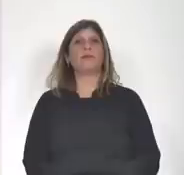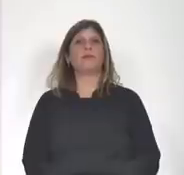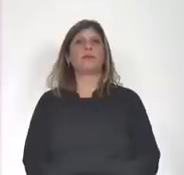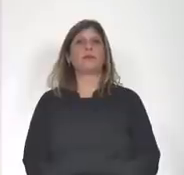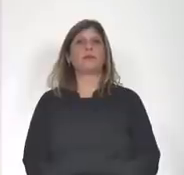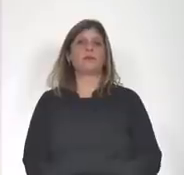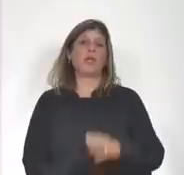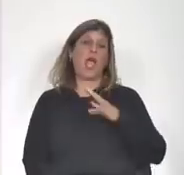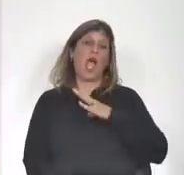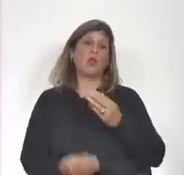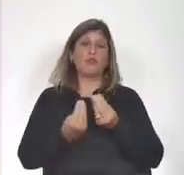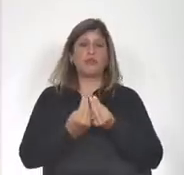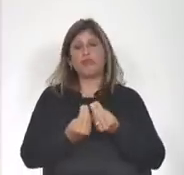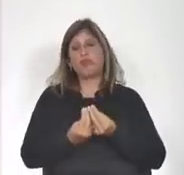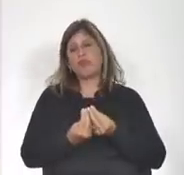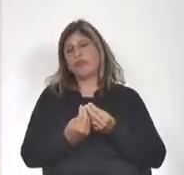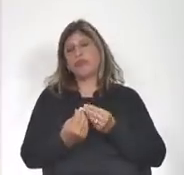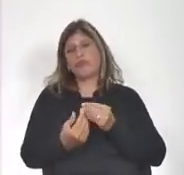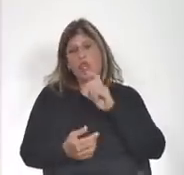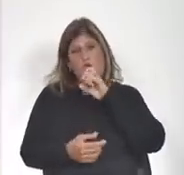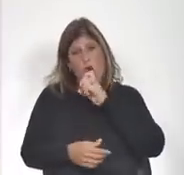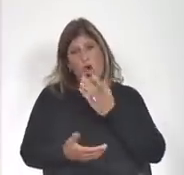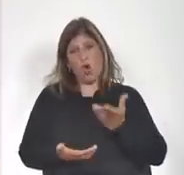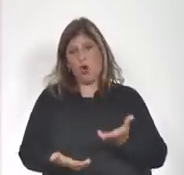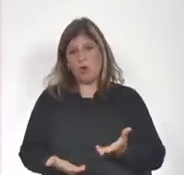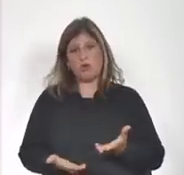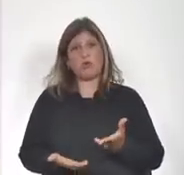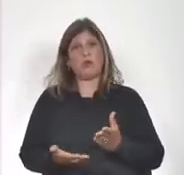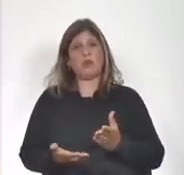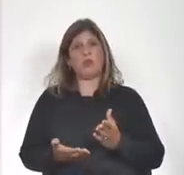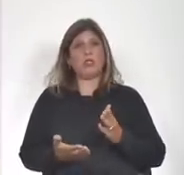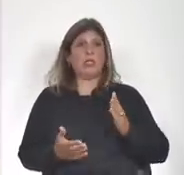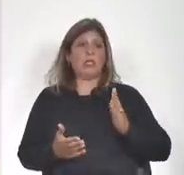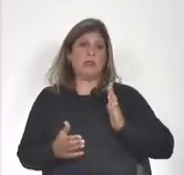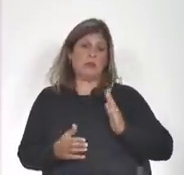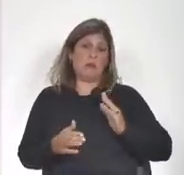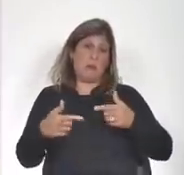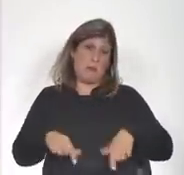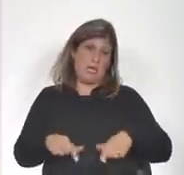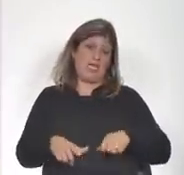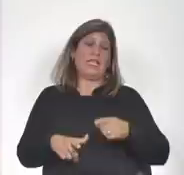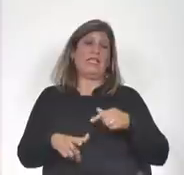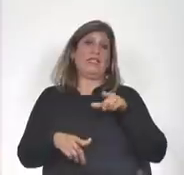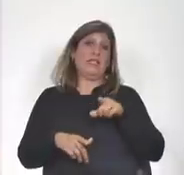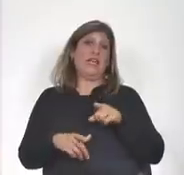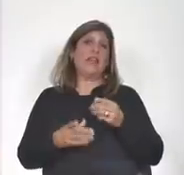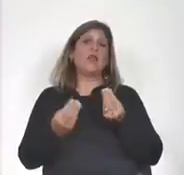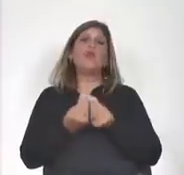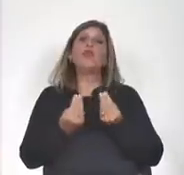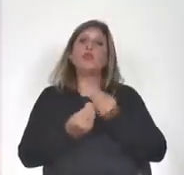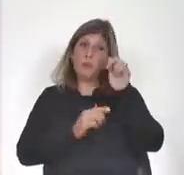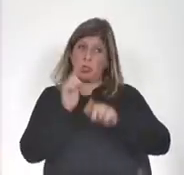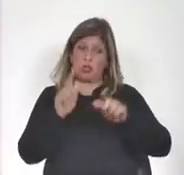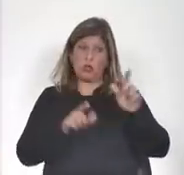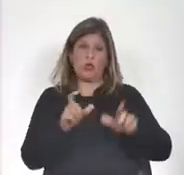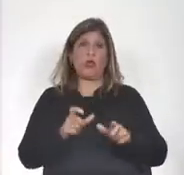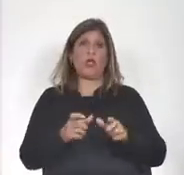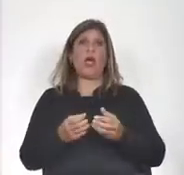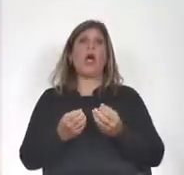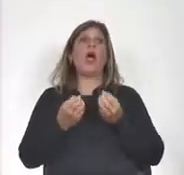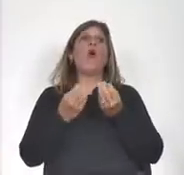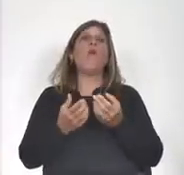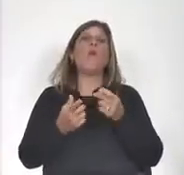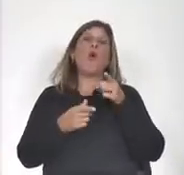Hay mucho enojo señora ministra, mucho enojo señores legisladores de parte de mucha gente por las